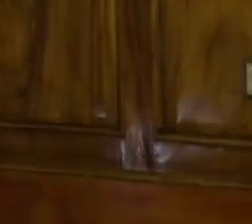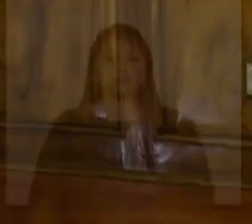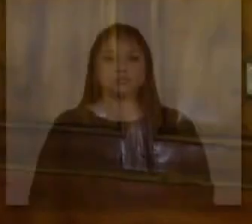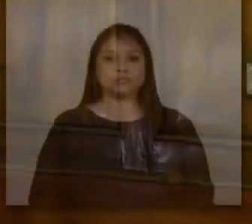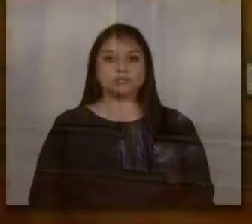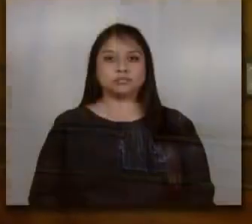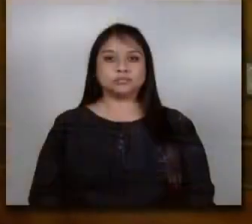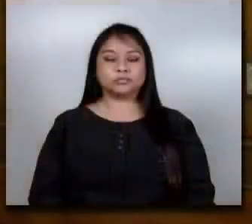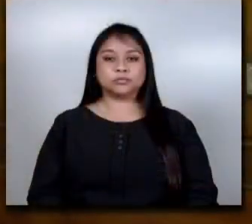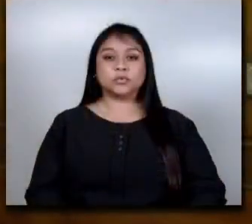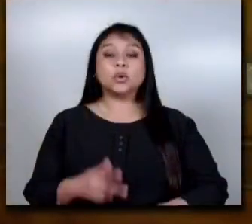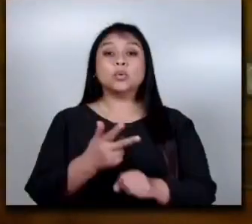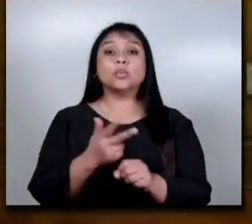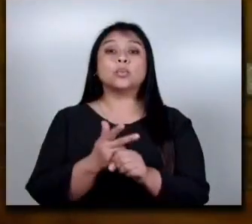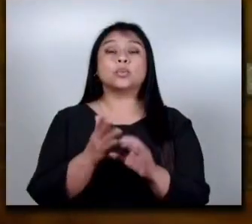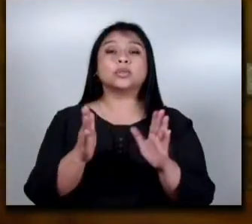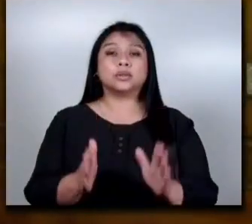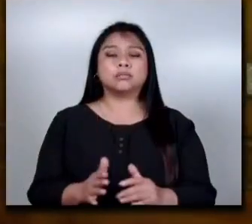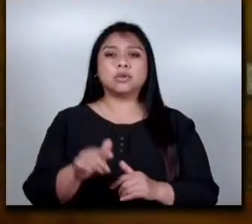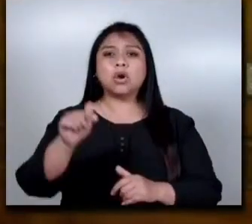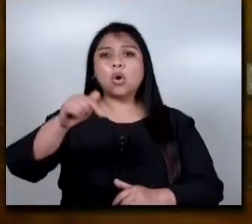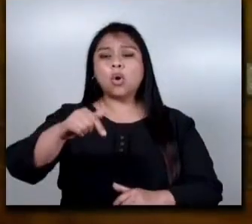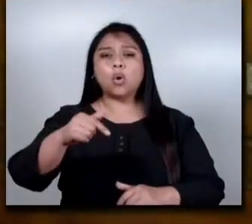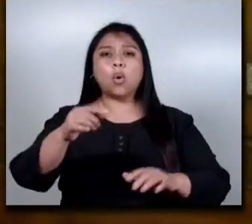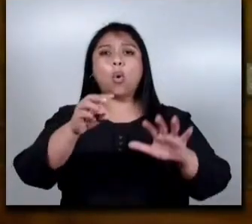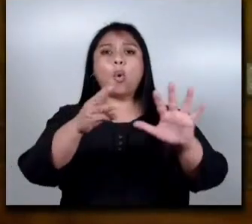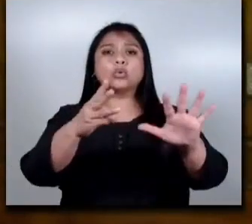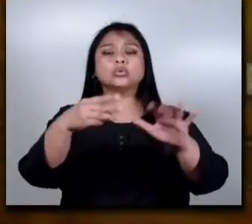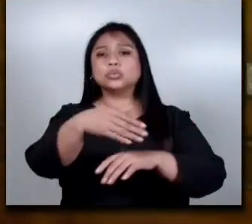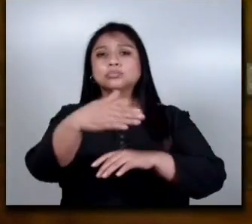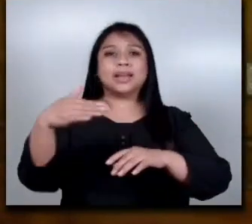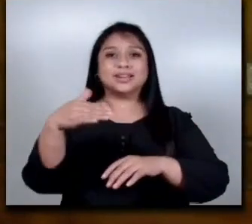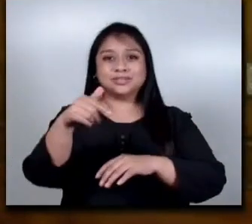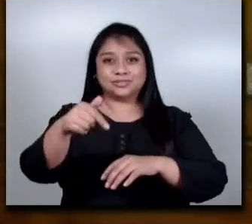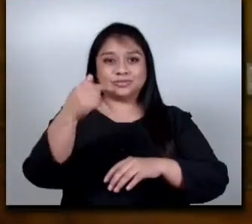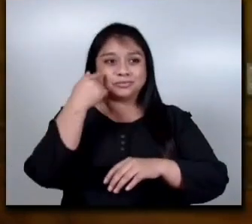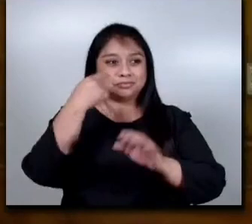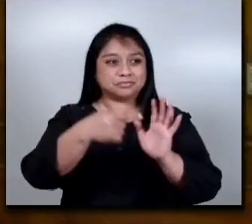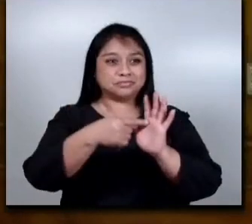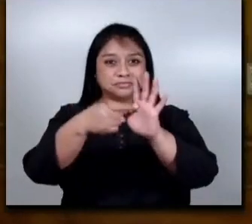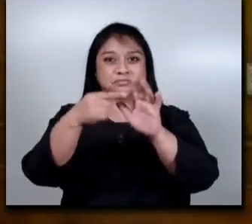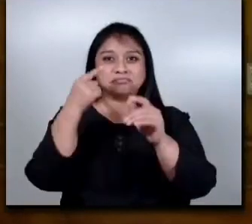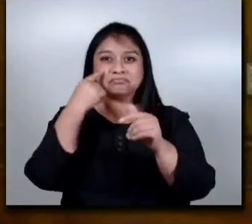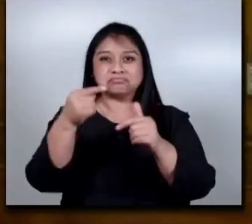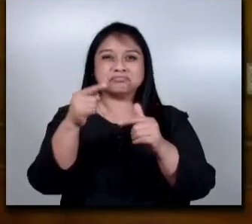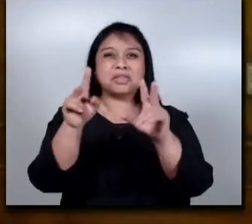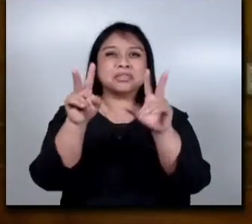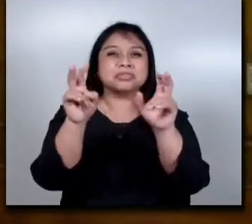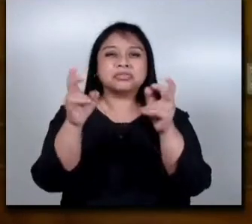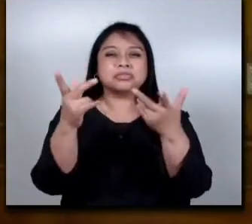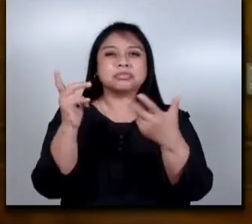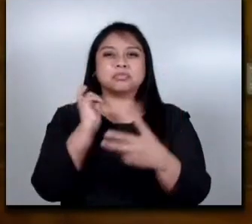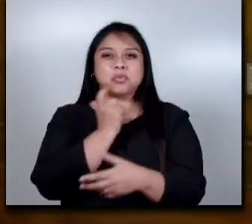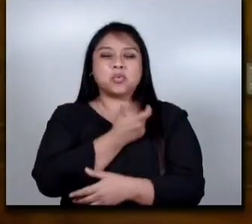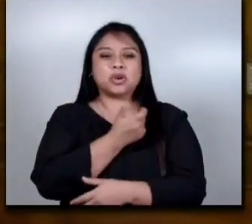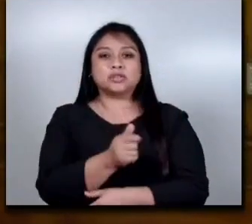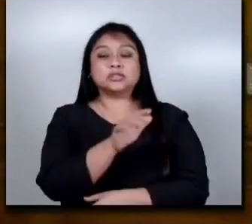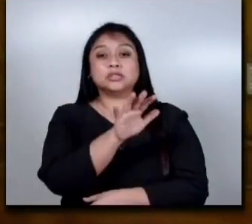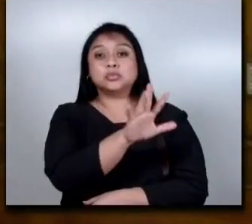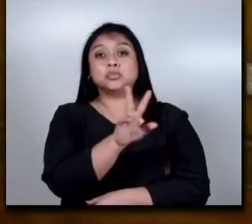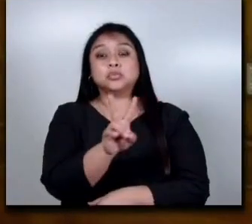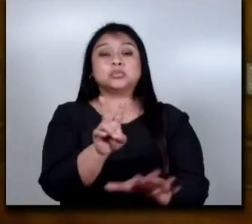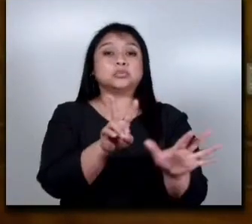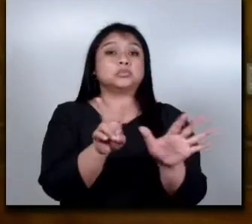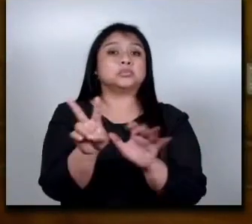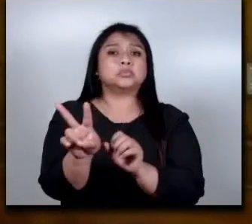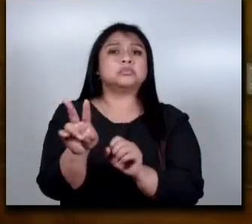Estimados conciudadanos, el día 8 de marzo se conoció en el Congreso de la República la iniciativa 5272 que